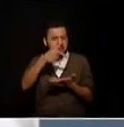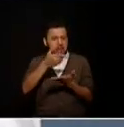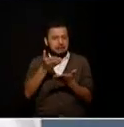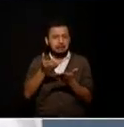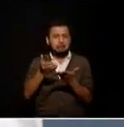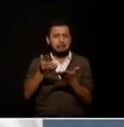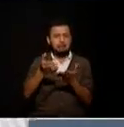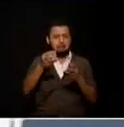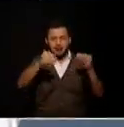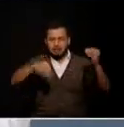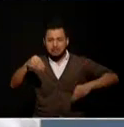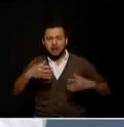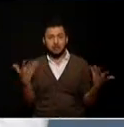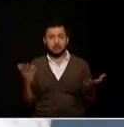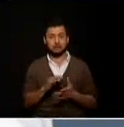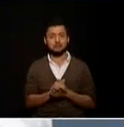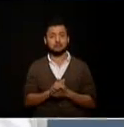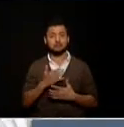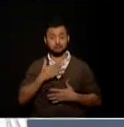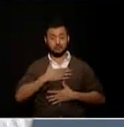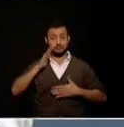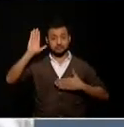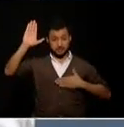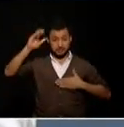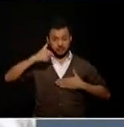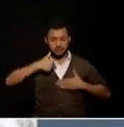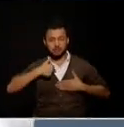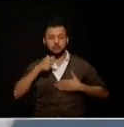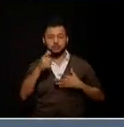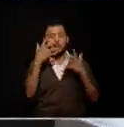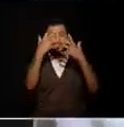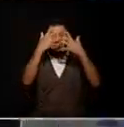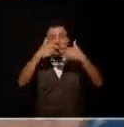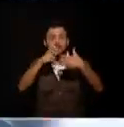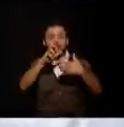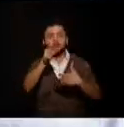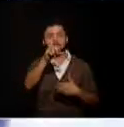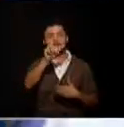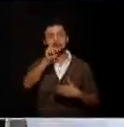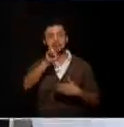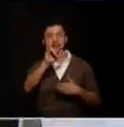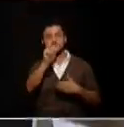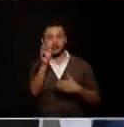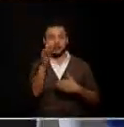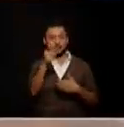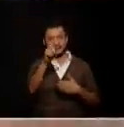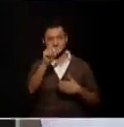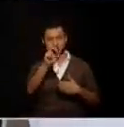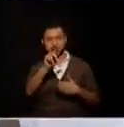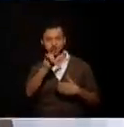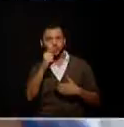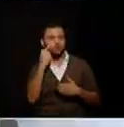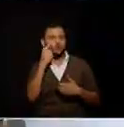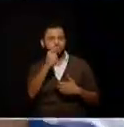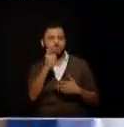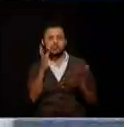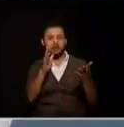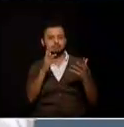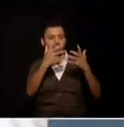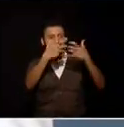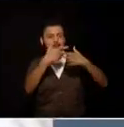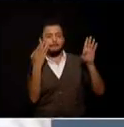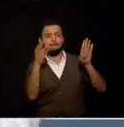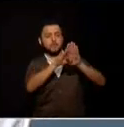y por falta de calidad y para poder lograr eso necesitamos entonces hacer un concurso público para la selección de una nueva dps